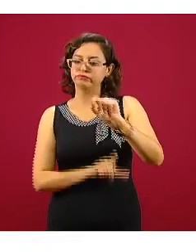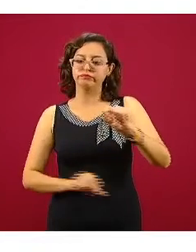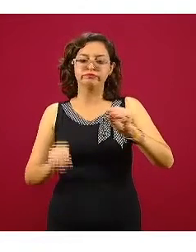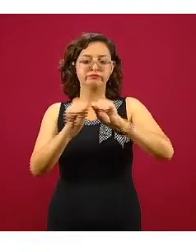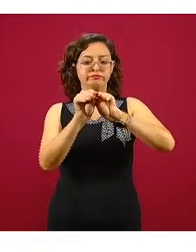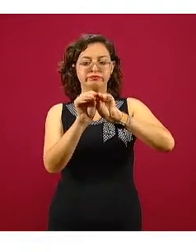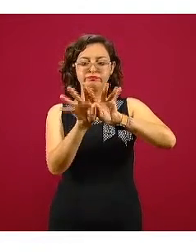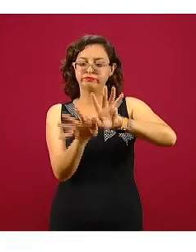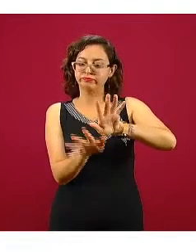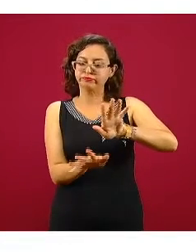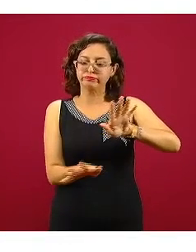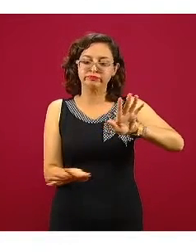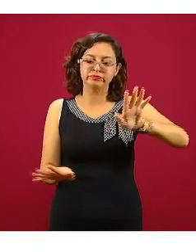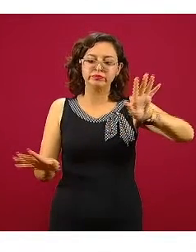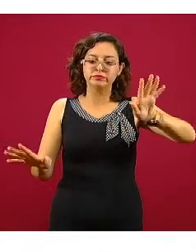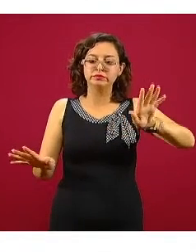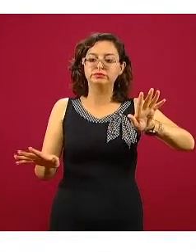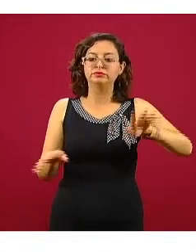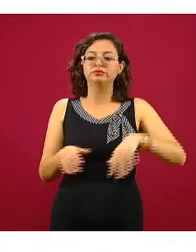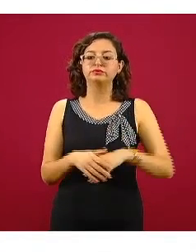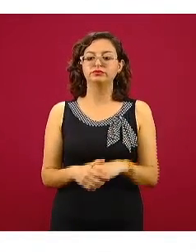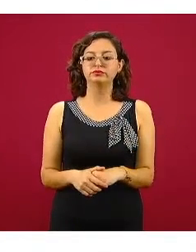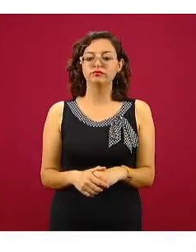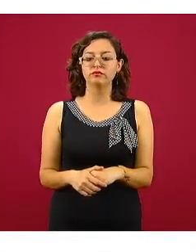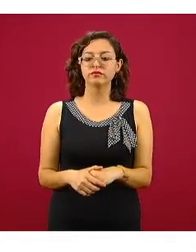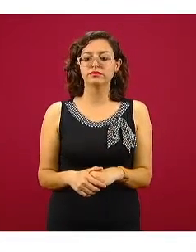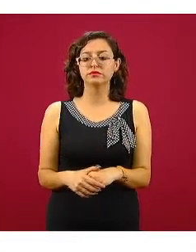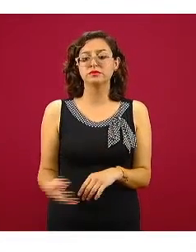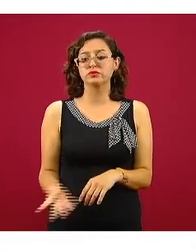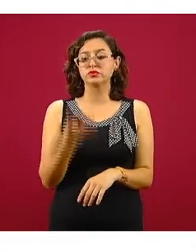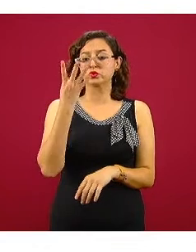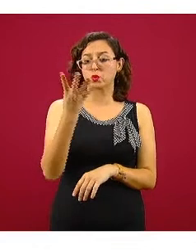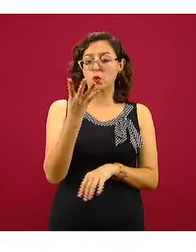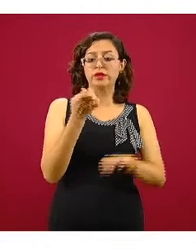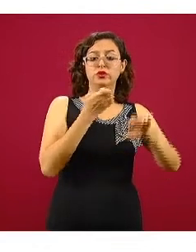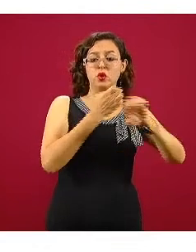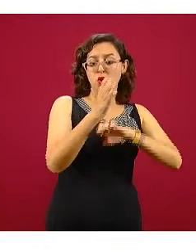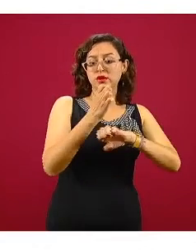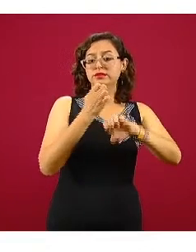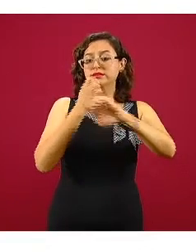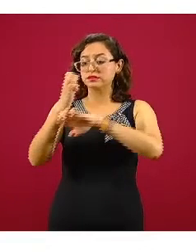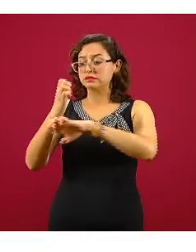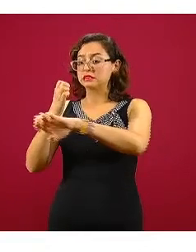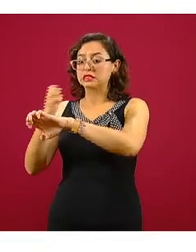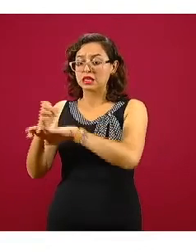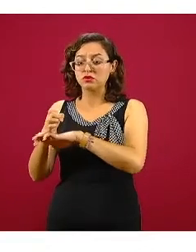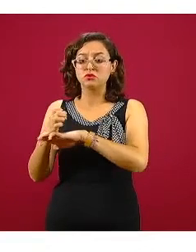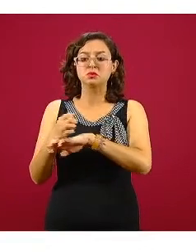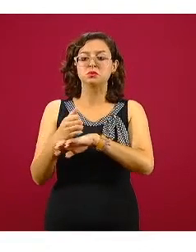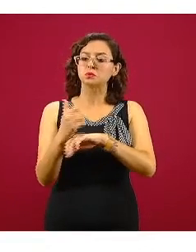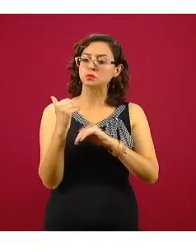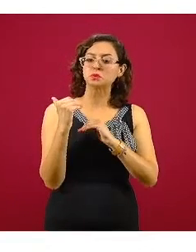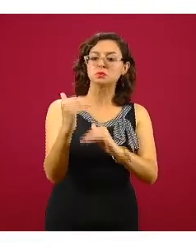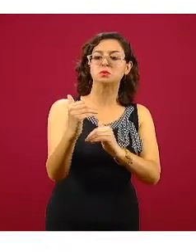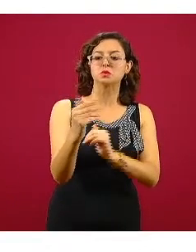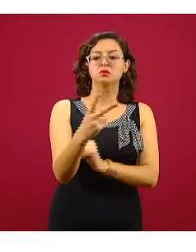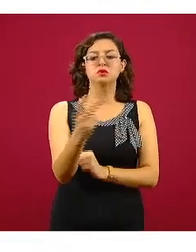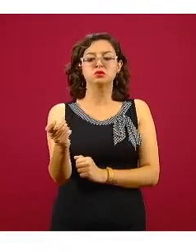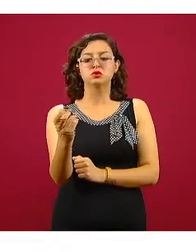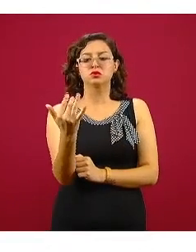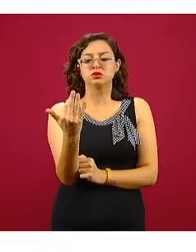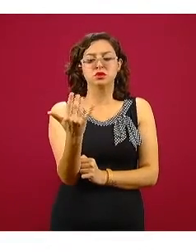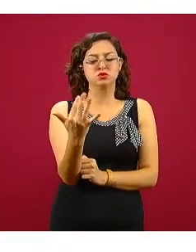son sólo prácticamente cuatro los estados que todavía no han cruzado la barrera de los 250